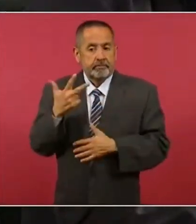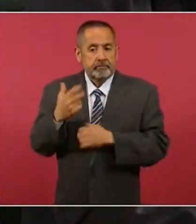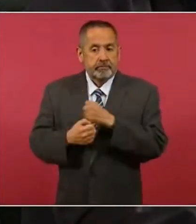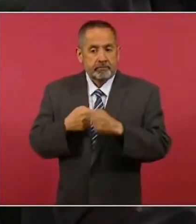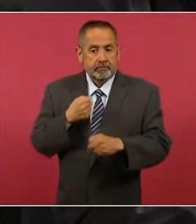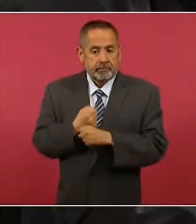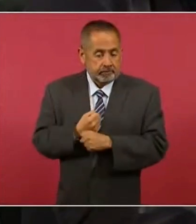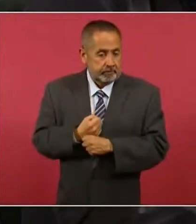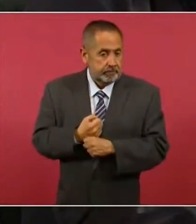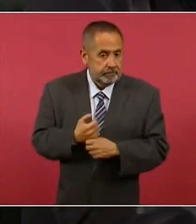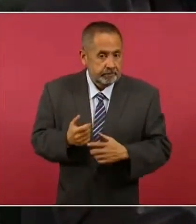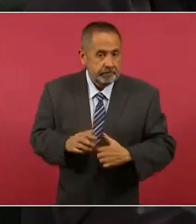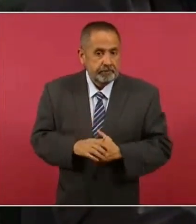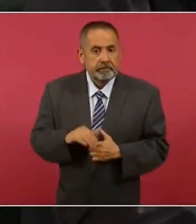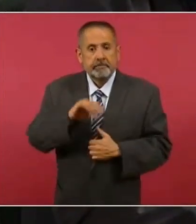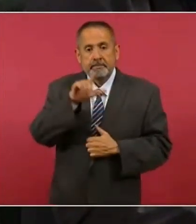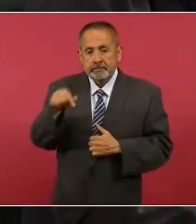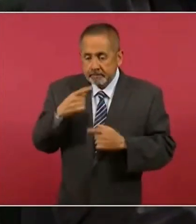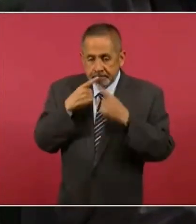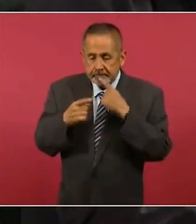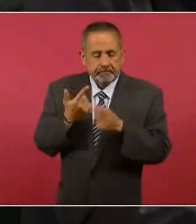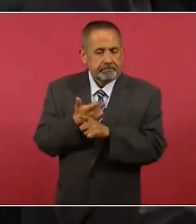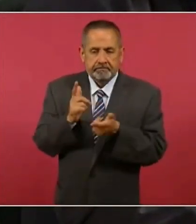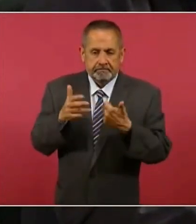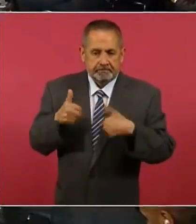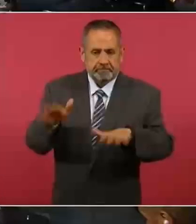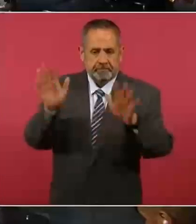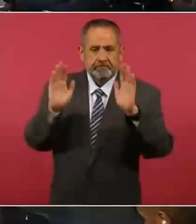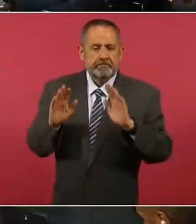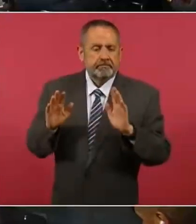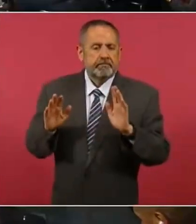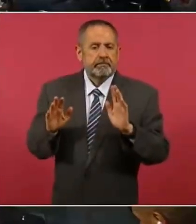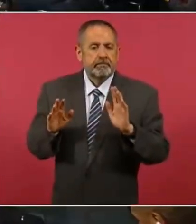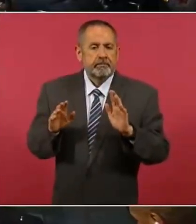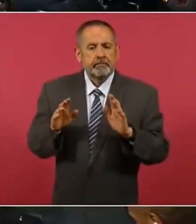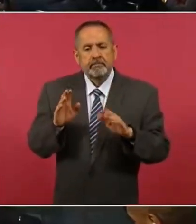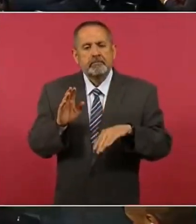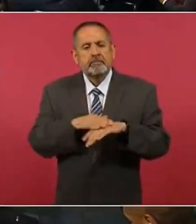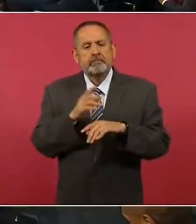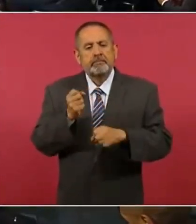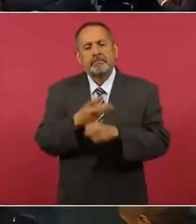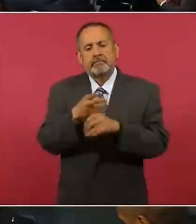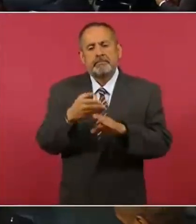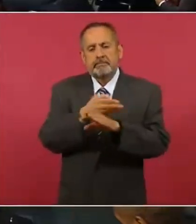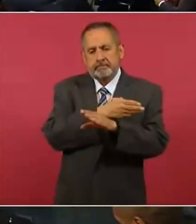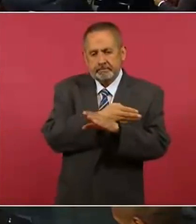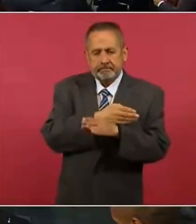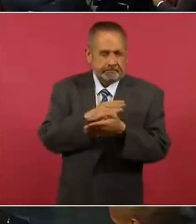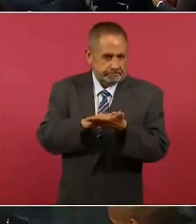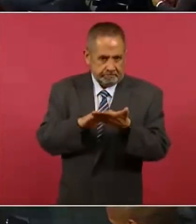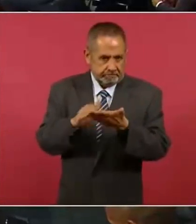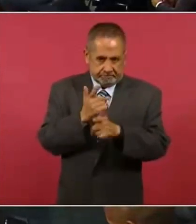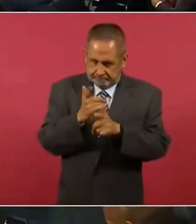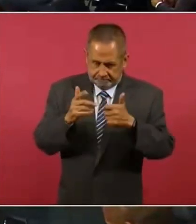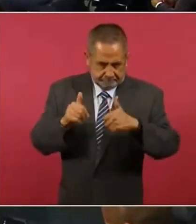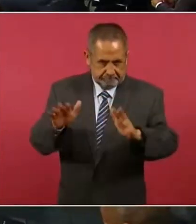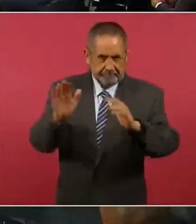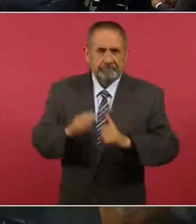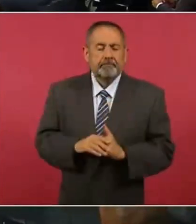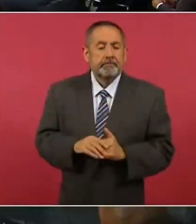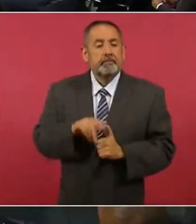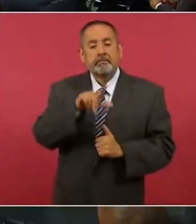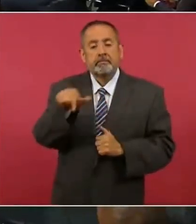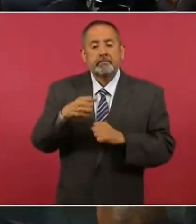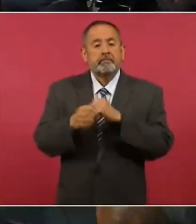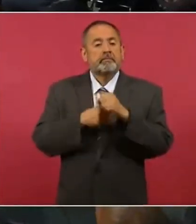Al final, fue liberado con el beneficio preliberatorio de libertad condicionada. En